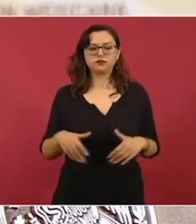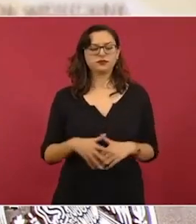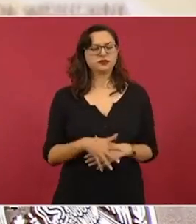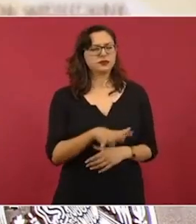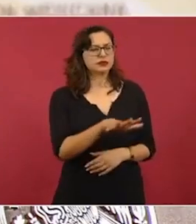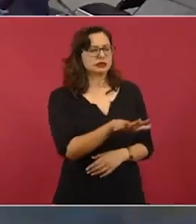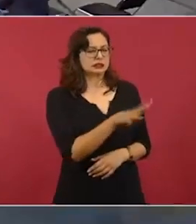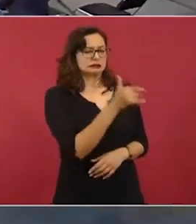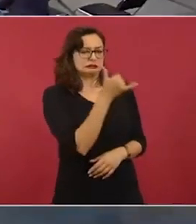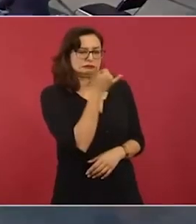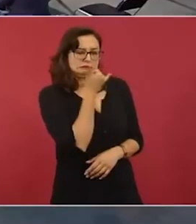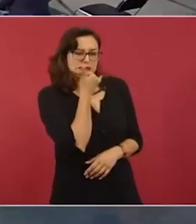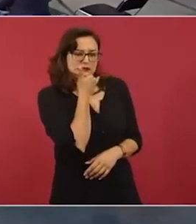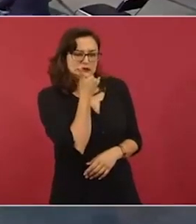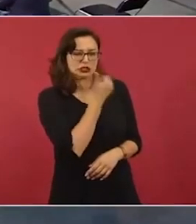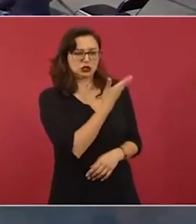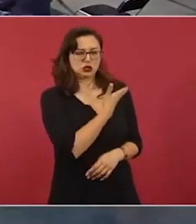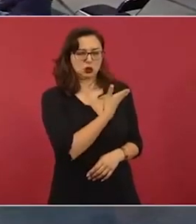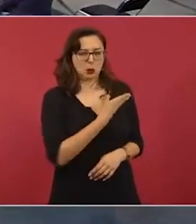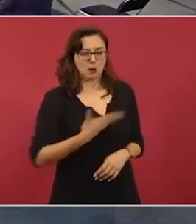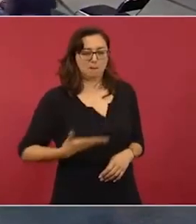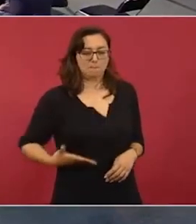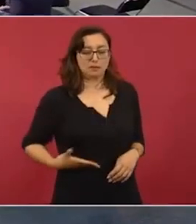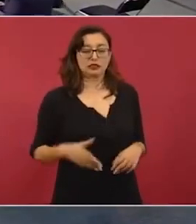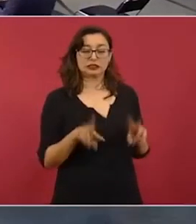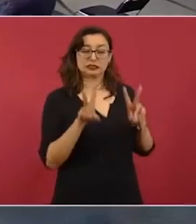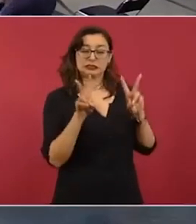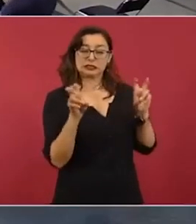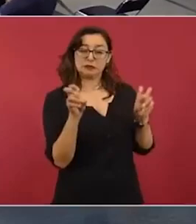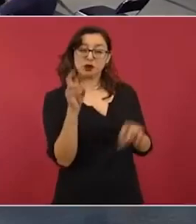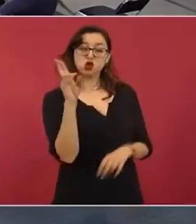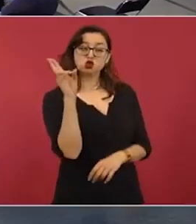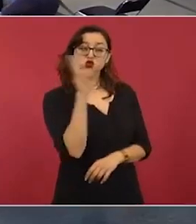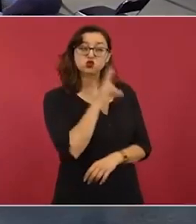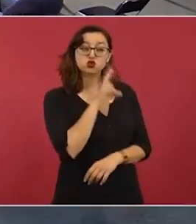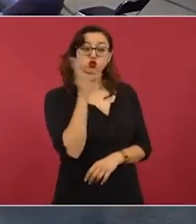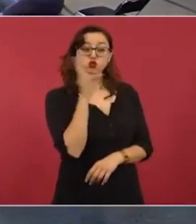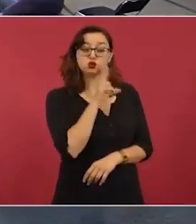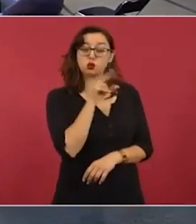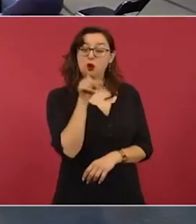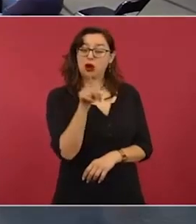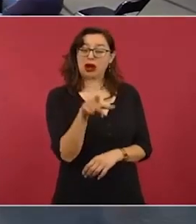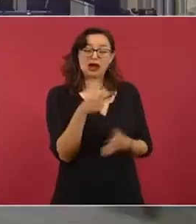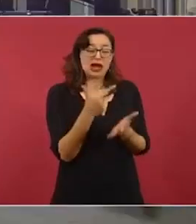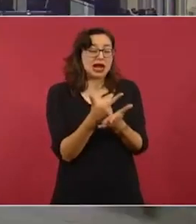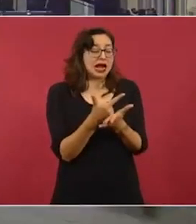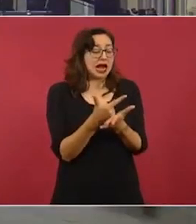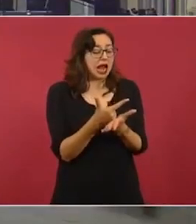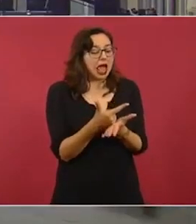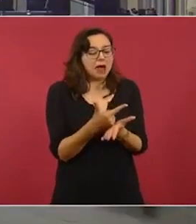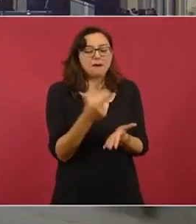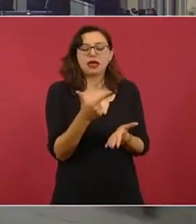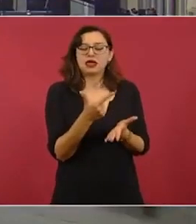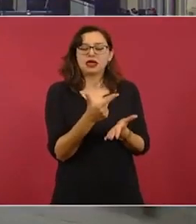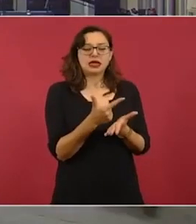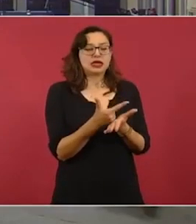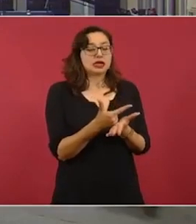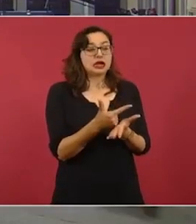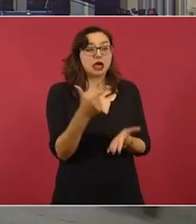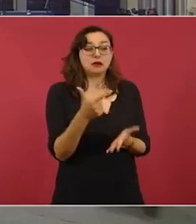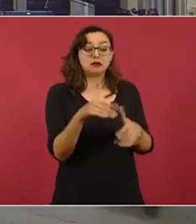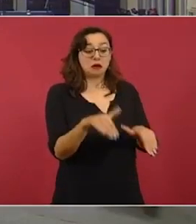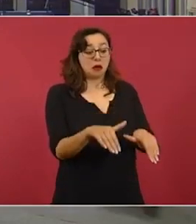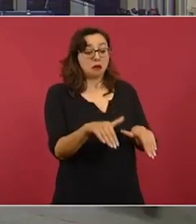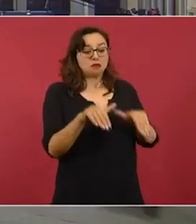Si me permite, presidente, mire, en este tema, el tema de Rusia, yo creo que la situación es tan sumamente grave, tan sumamente grave que uno no puede ser